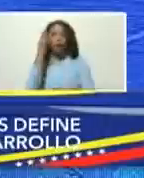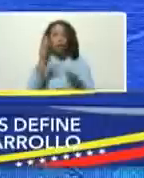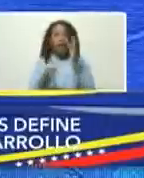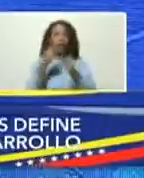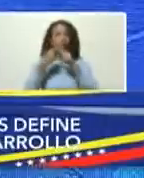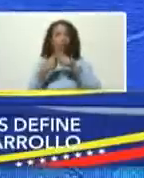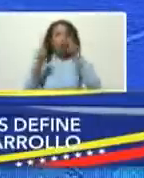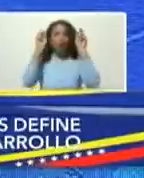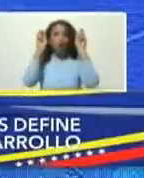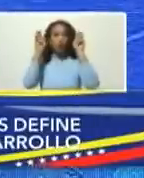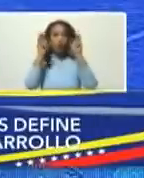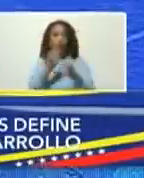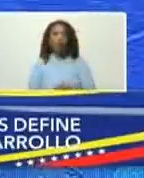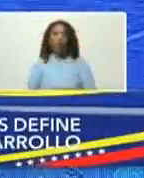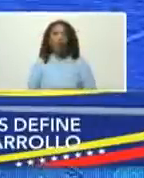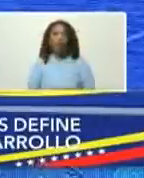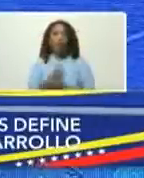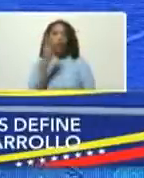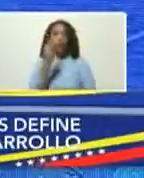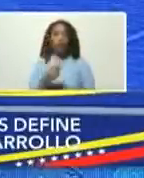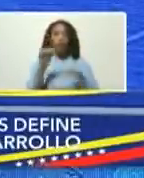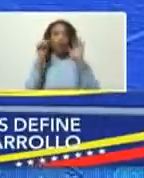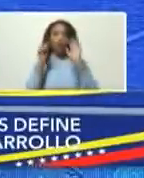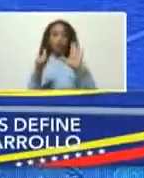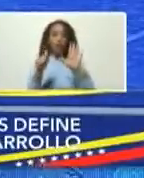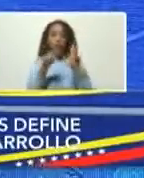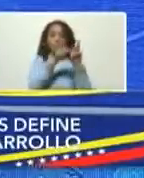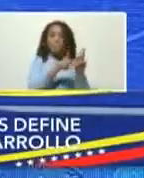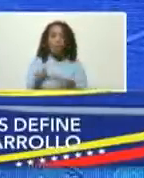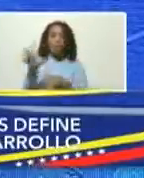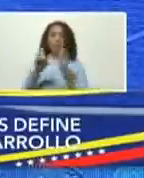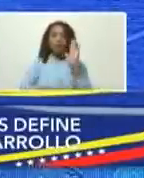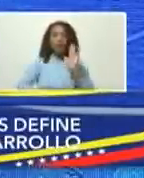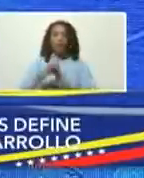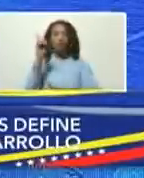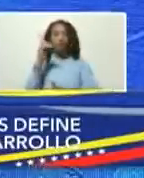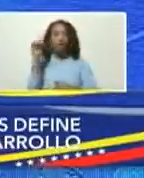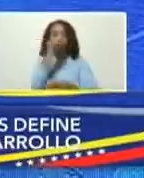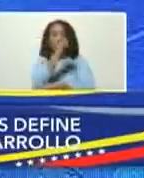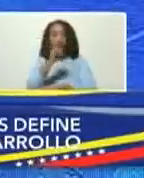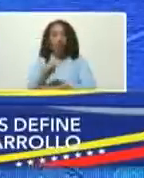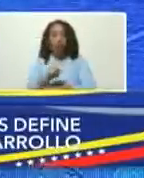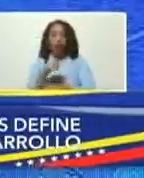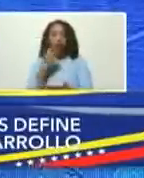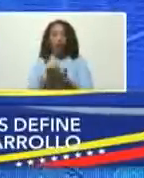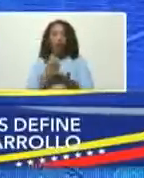de otra índole número 6 plan de desarrollo de la zona económica especial